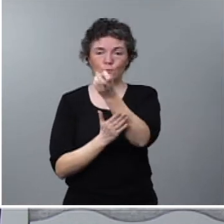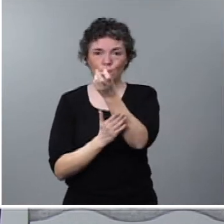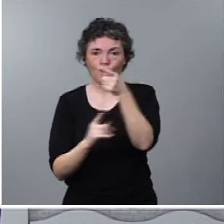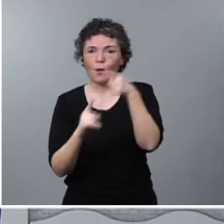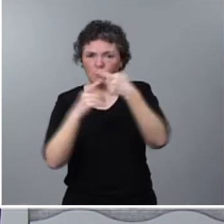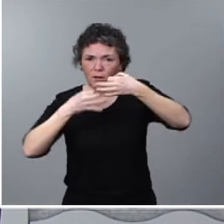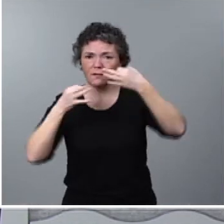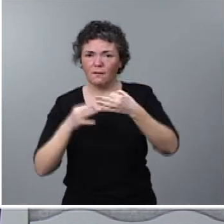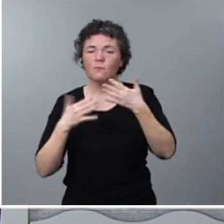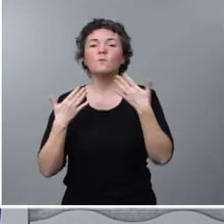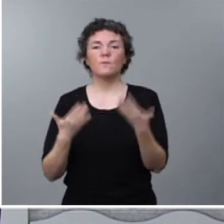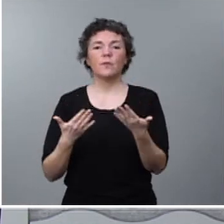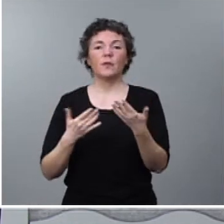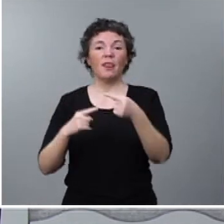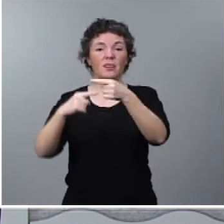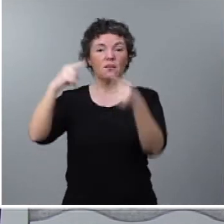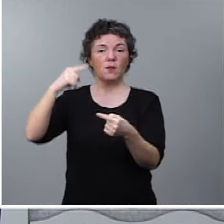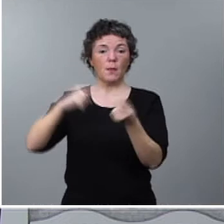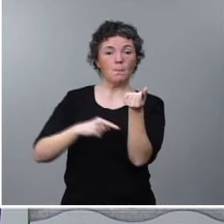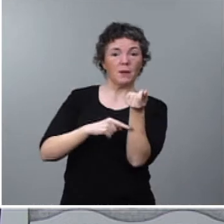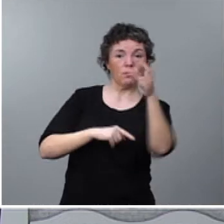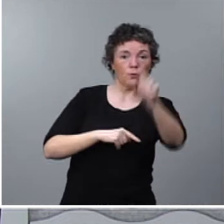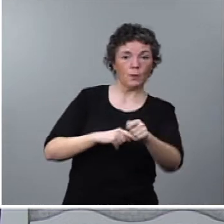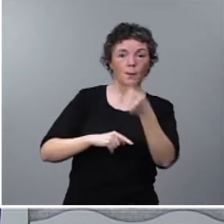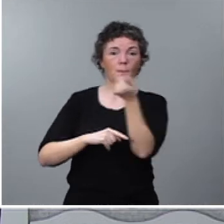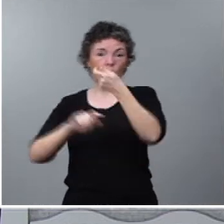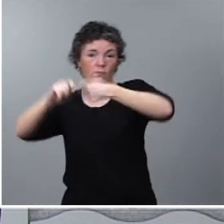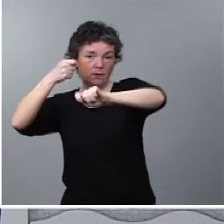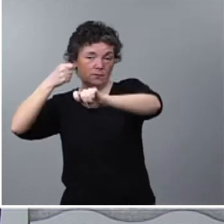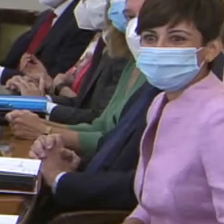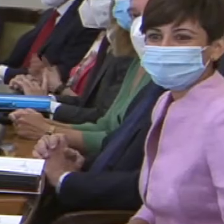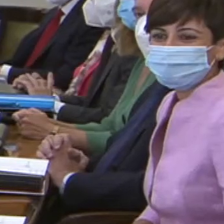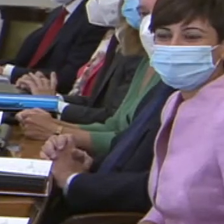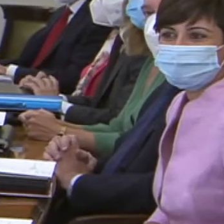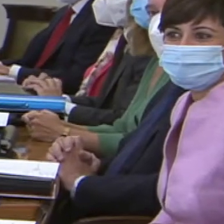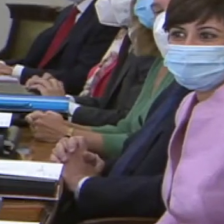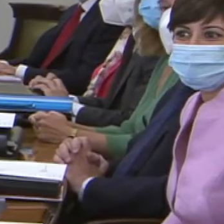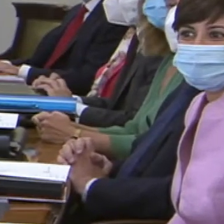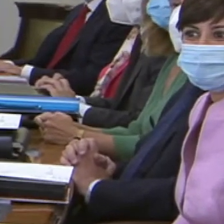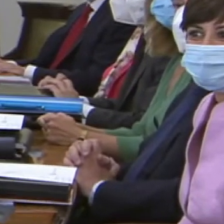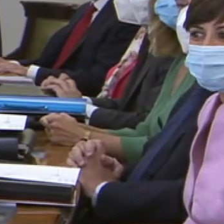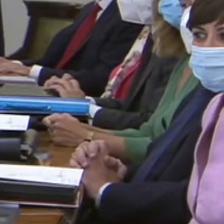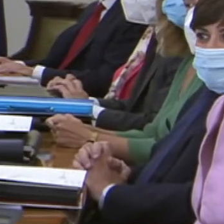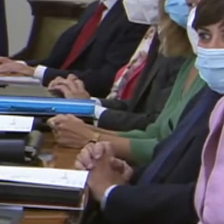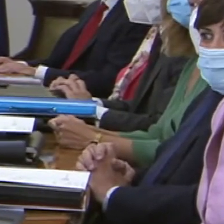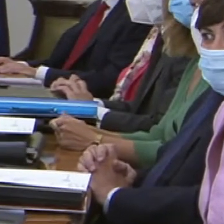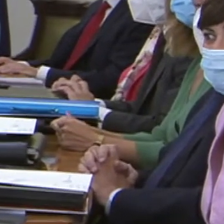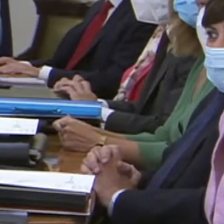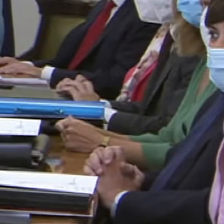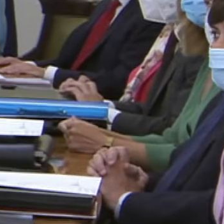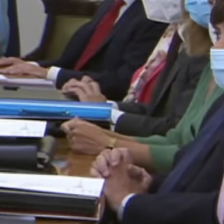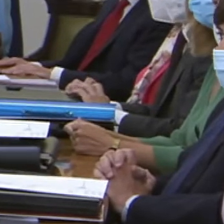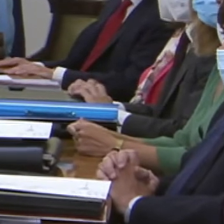que será la diferencia entre el precio de venta y el precio de adquisición. En el Consejo de Ministros hemos cumplido, de nuevo,